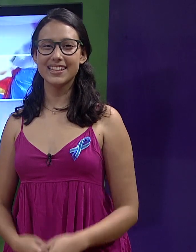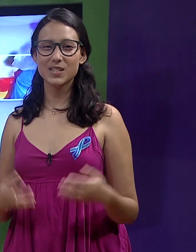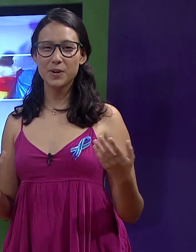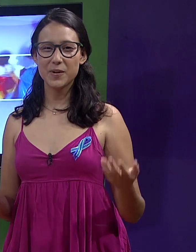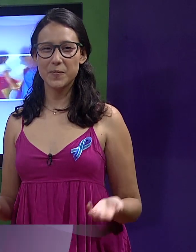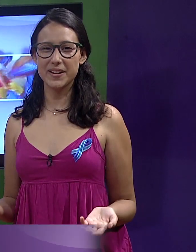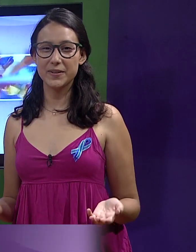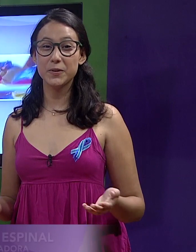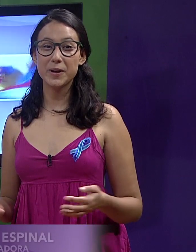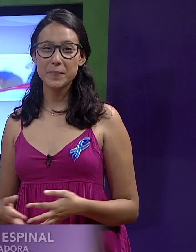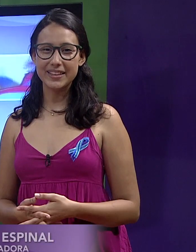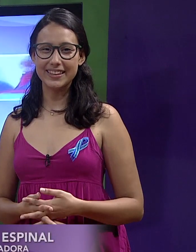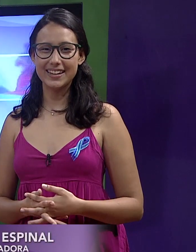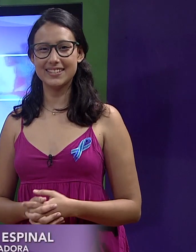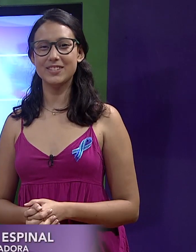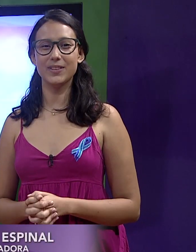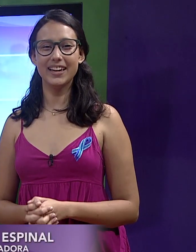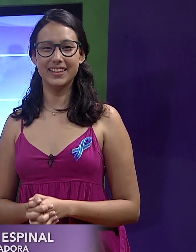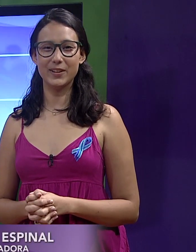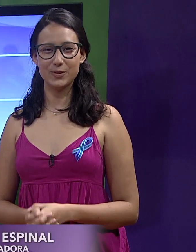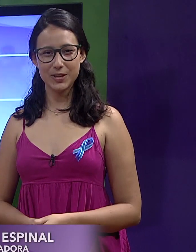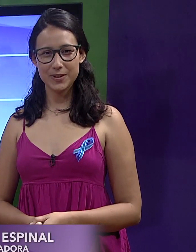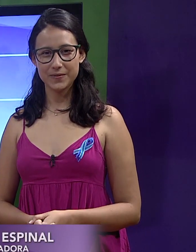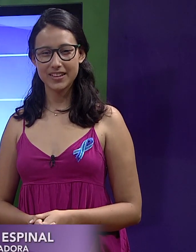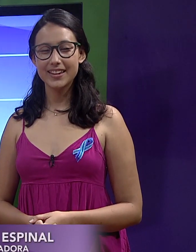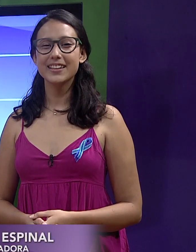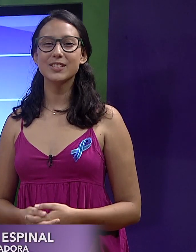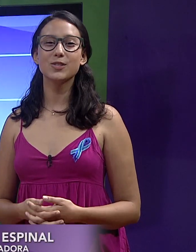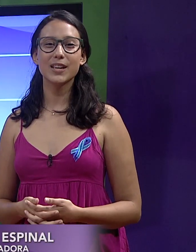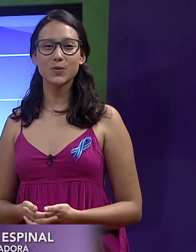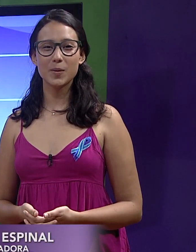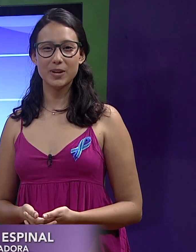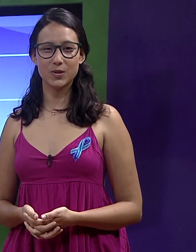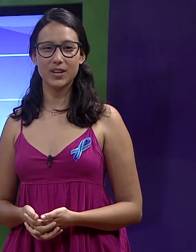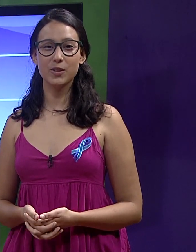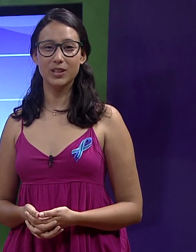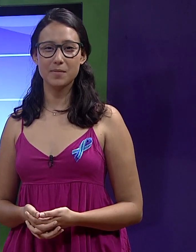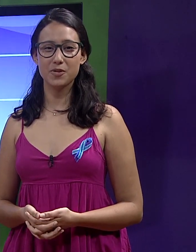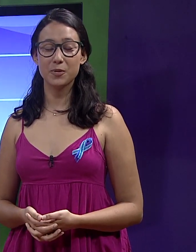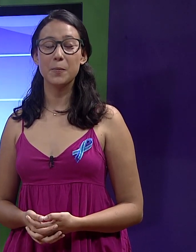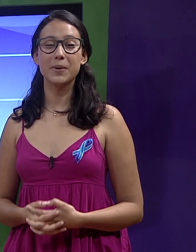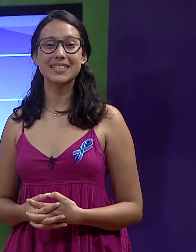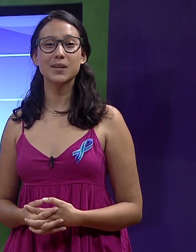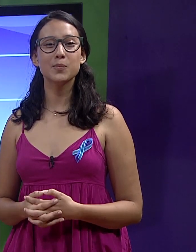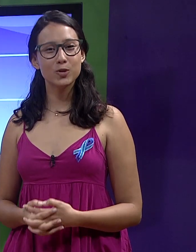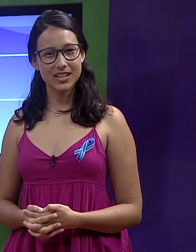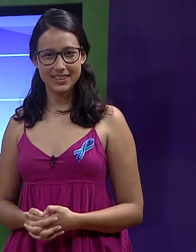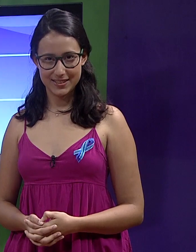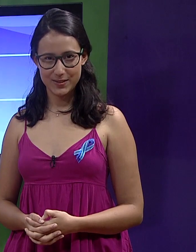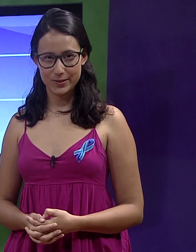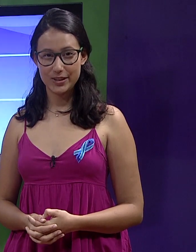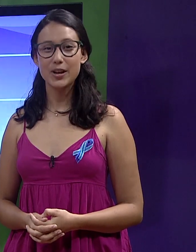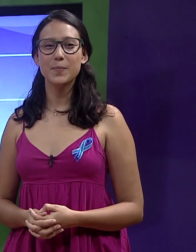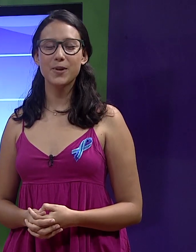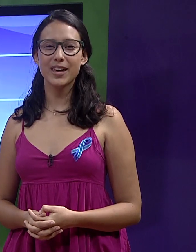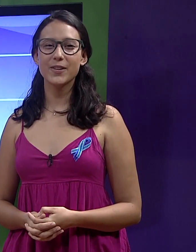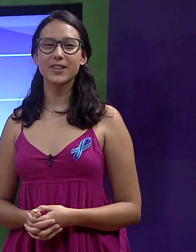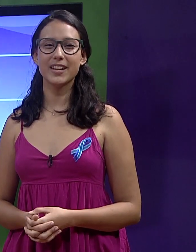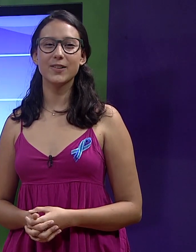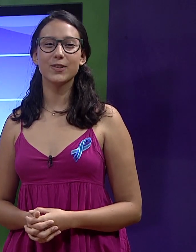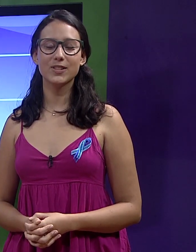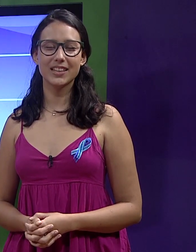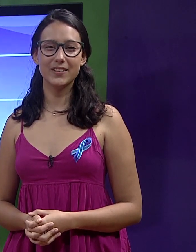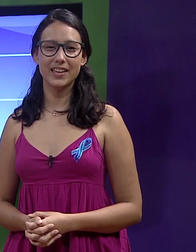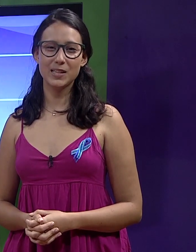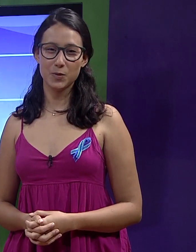Gracias por acompañarnos nuevamente en la sección de Agenda Inclusiva. Si usted es una persona adulta mayor, preste mucha atención porque